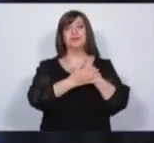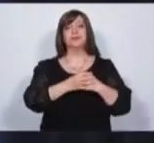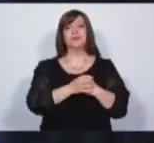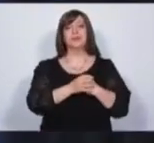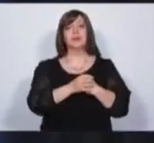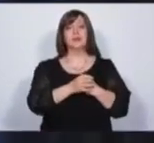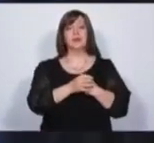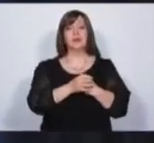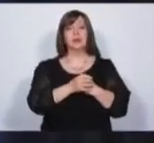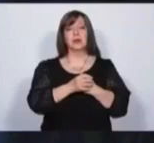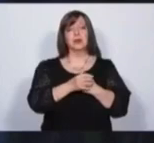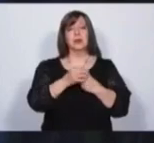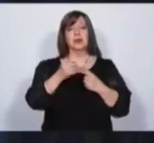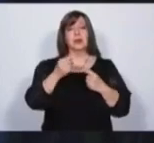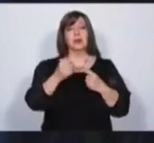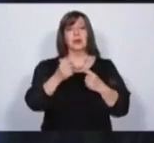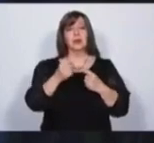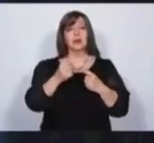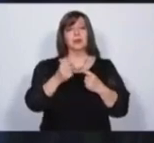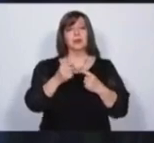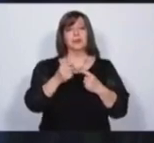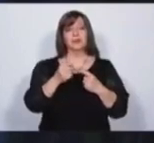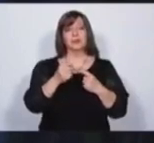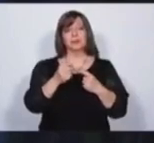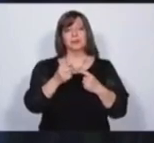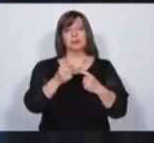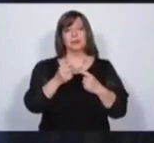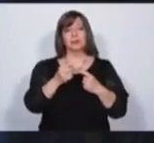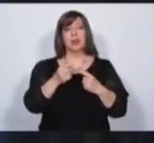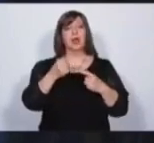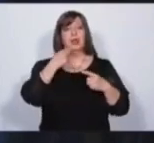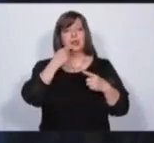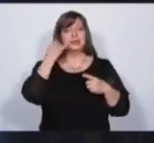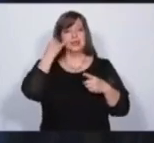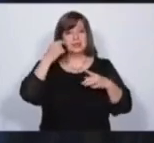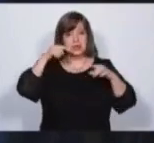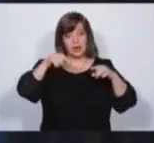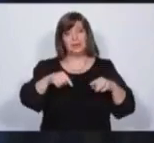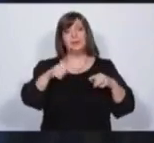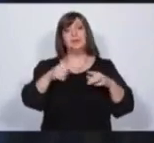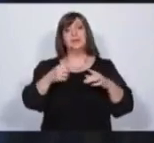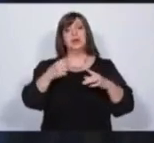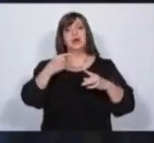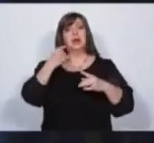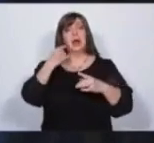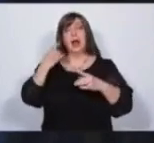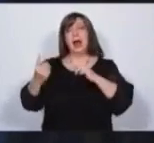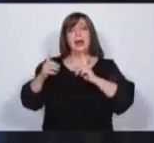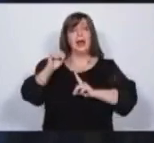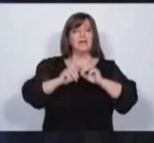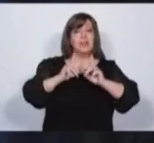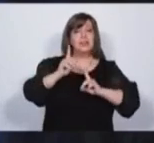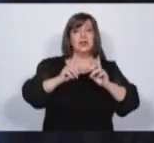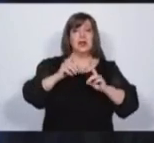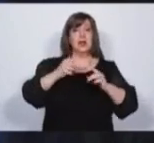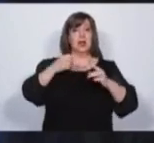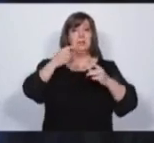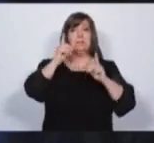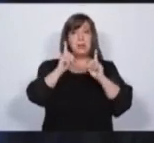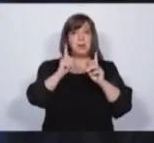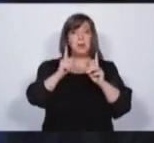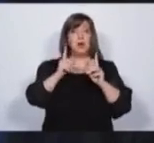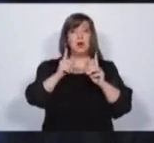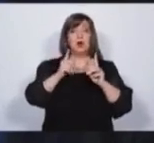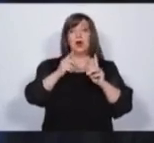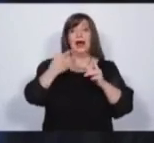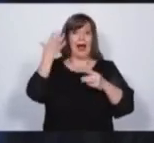Nunca vimos una campaña electoral con tantas denuncias cruzadas entre unos y otros, miembros de un mismo gobierno. Ahora